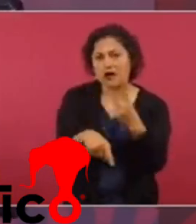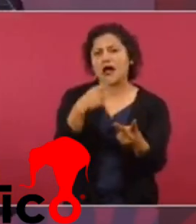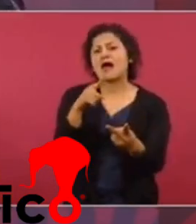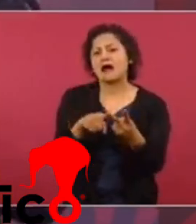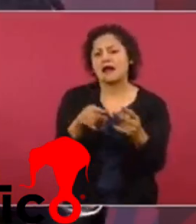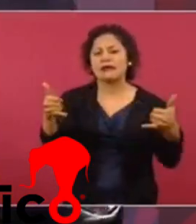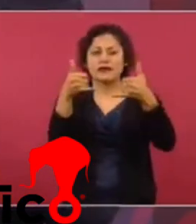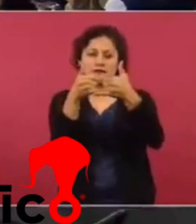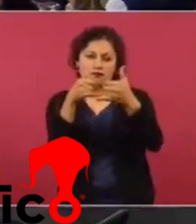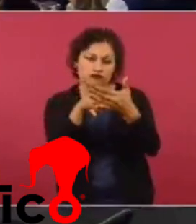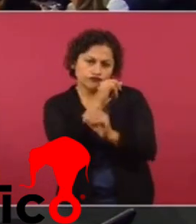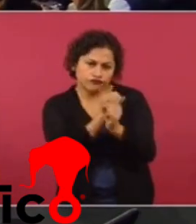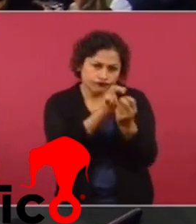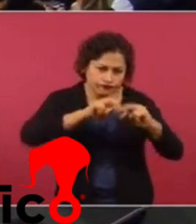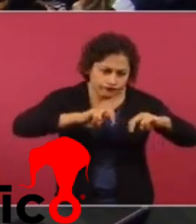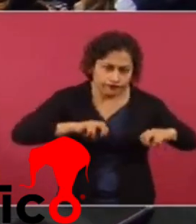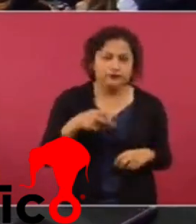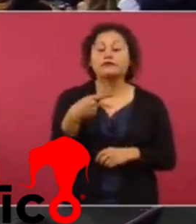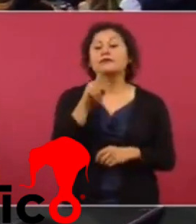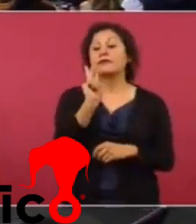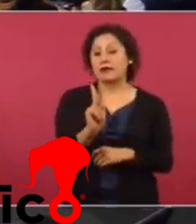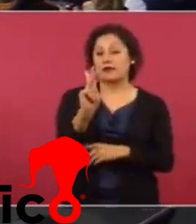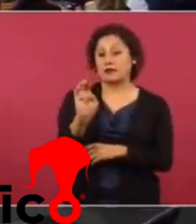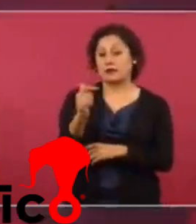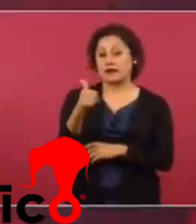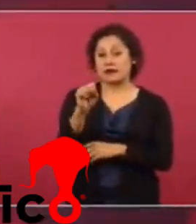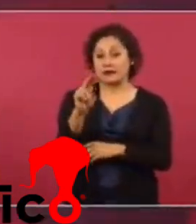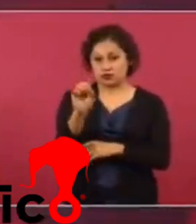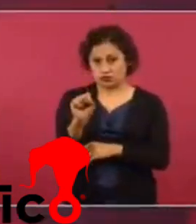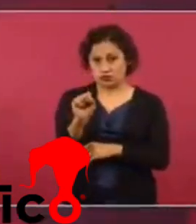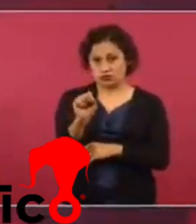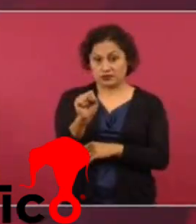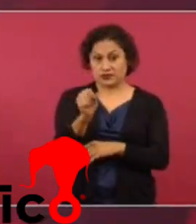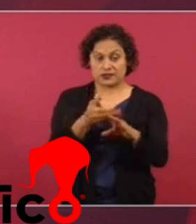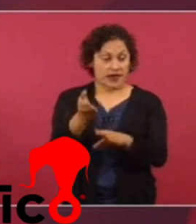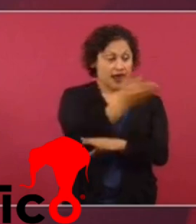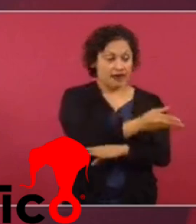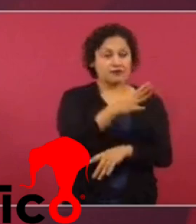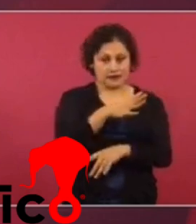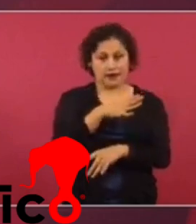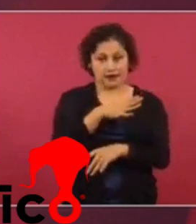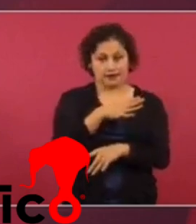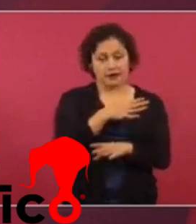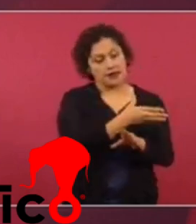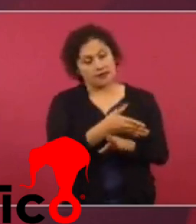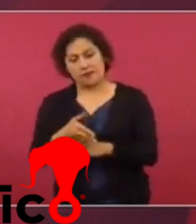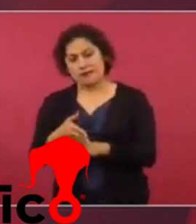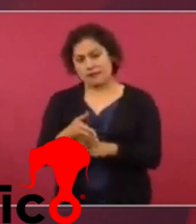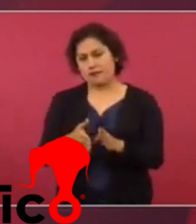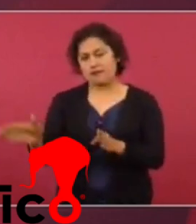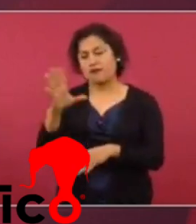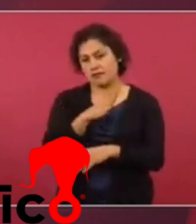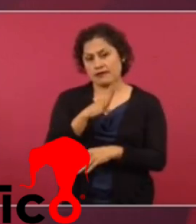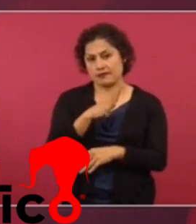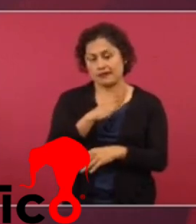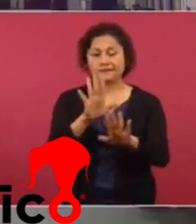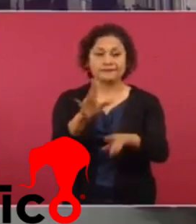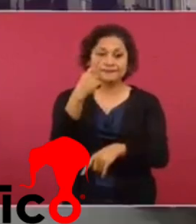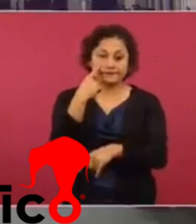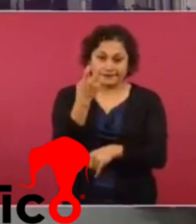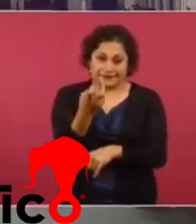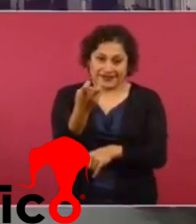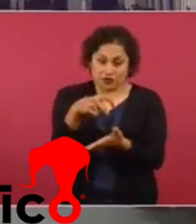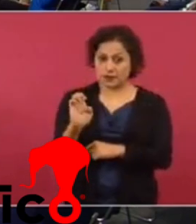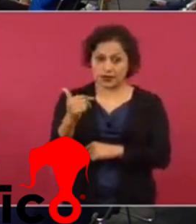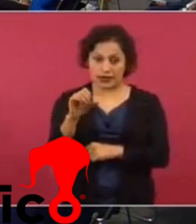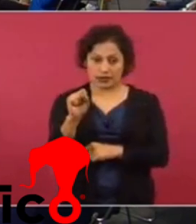pero el Pegasus existe desde antes el Pegasus y después el Pegasus. Eso se adquiere,